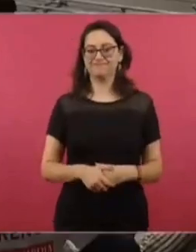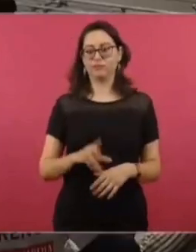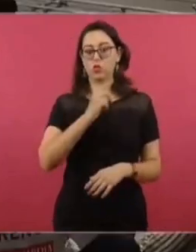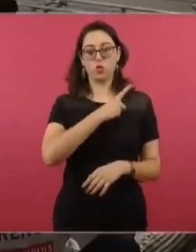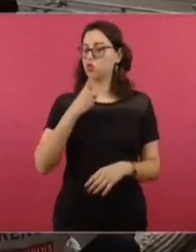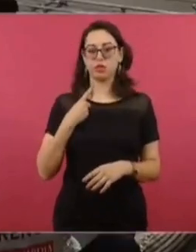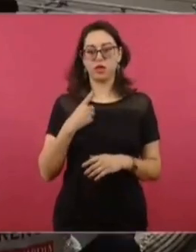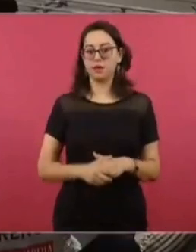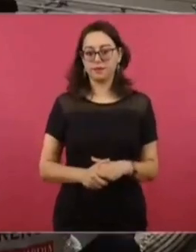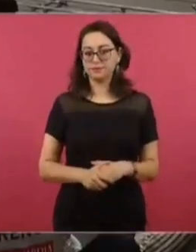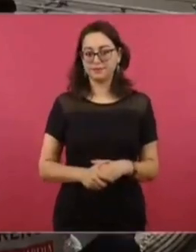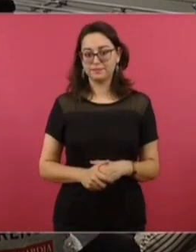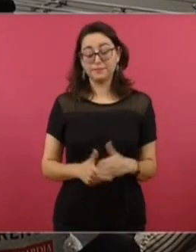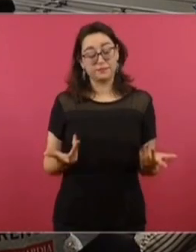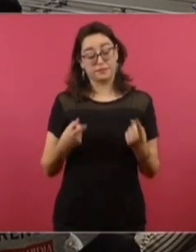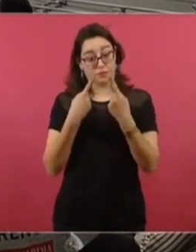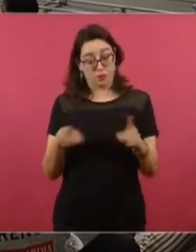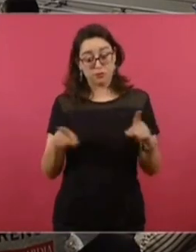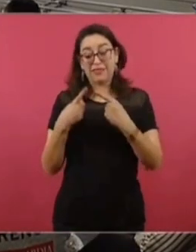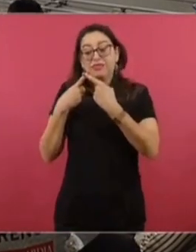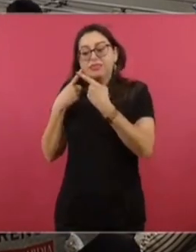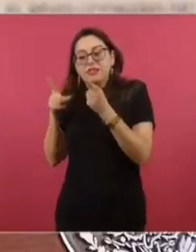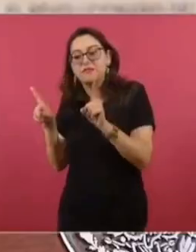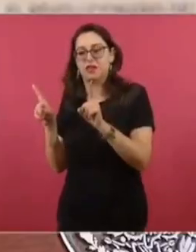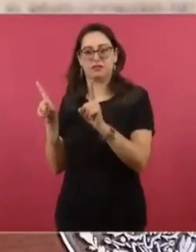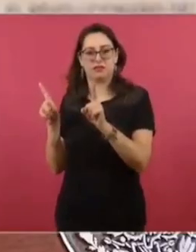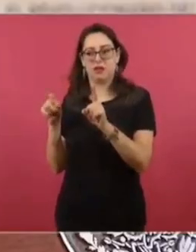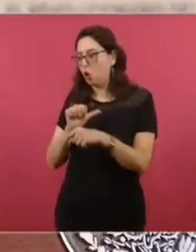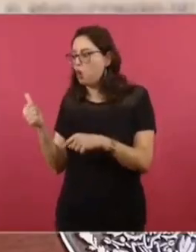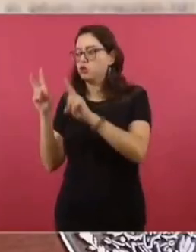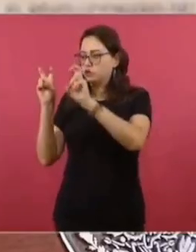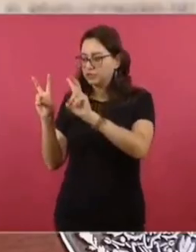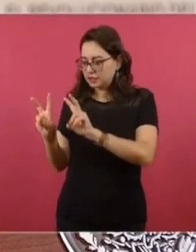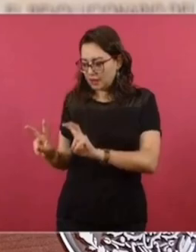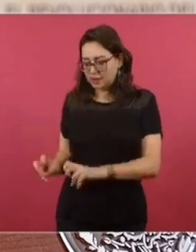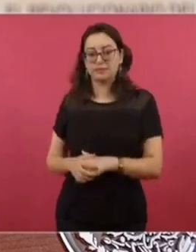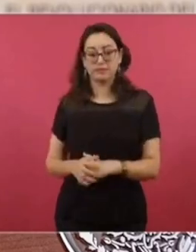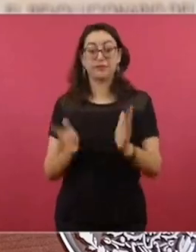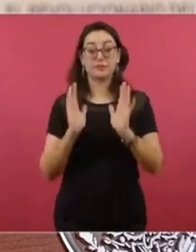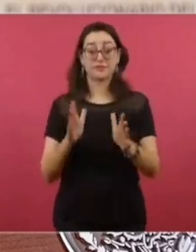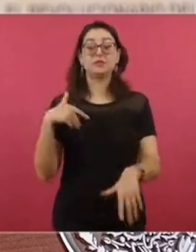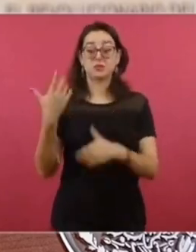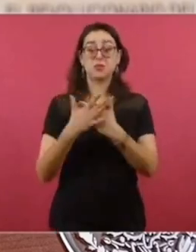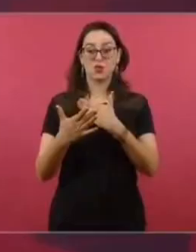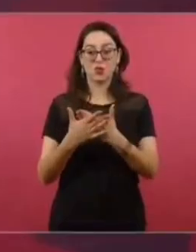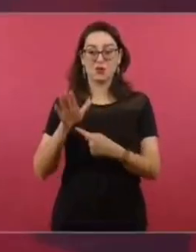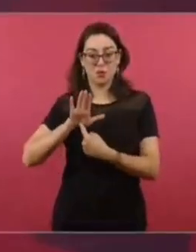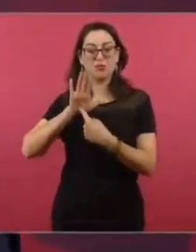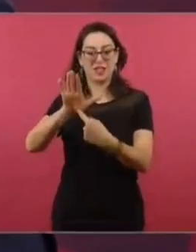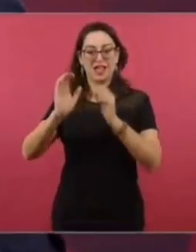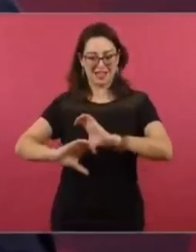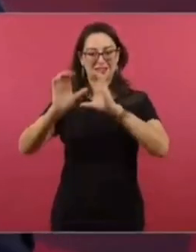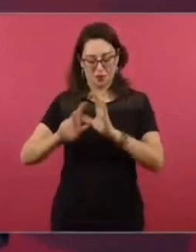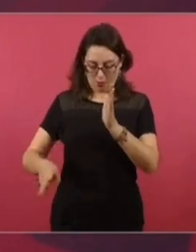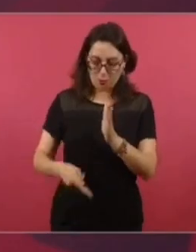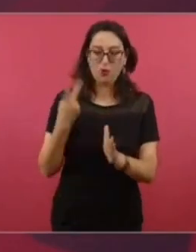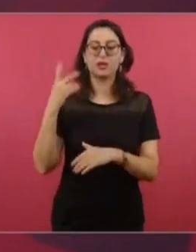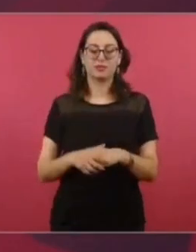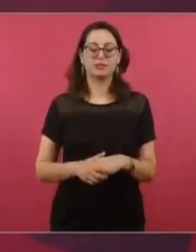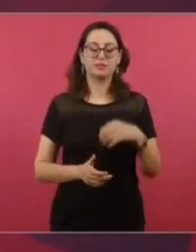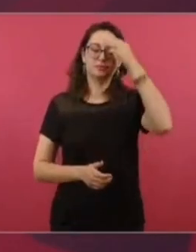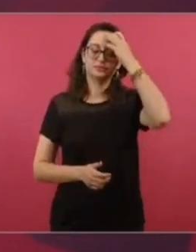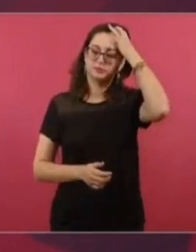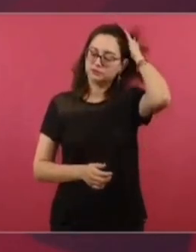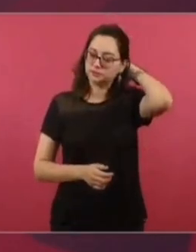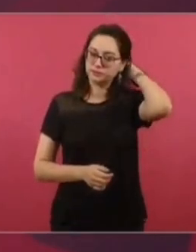muy buena para los jóvenes, que no trate esos temas. Ya viene el segundo álbum, nada más que íbamos a empezar hoy, pero queremos también